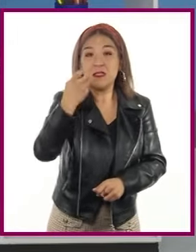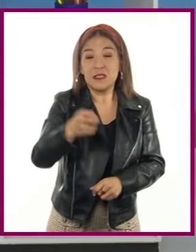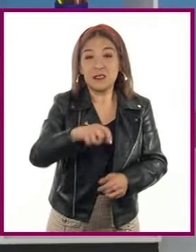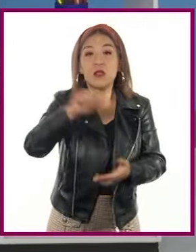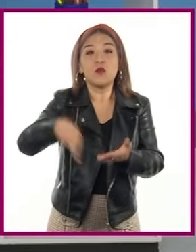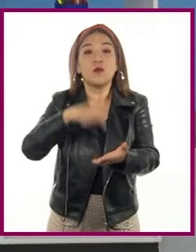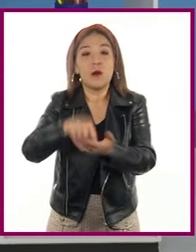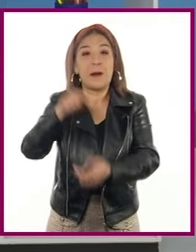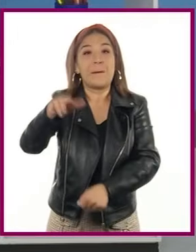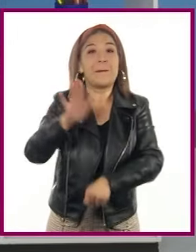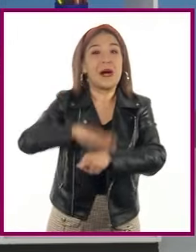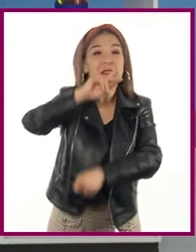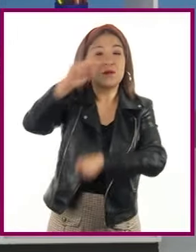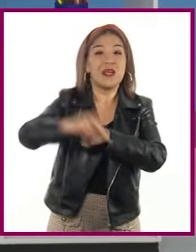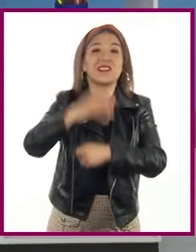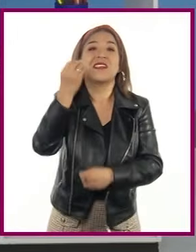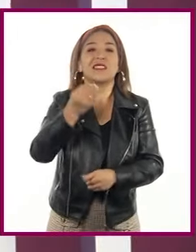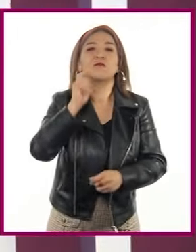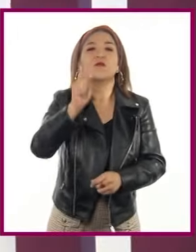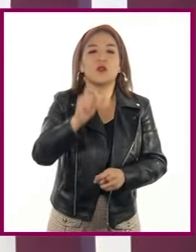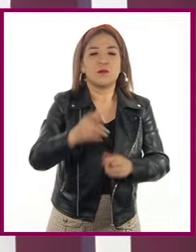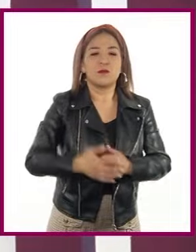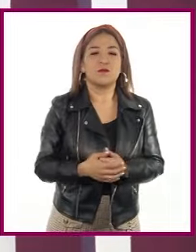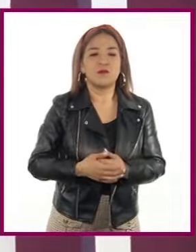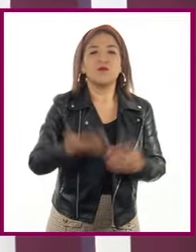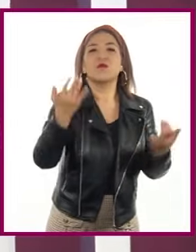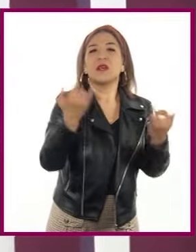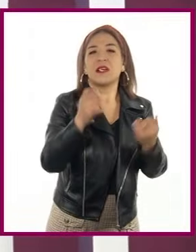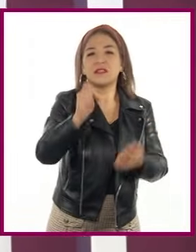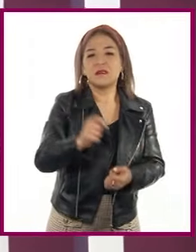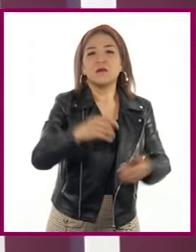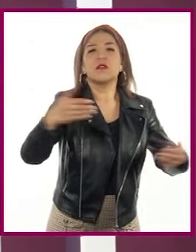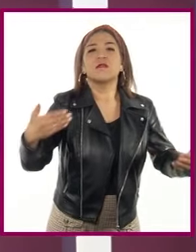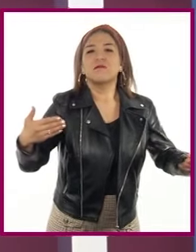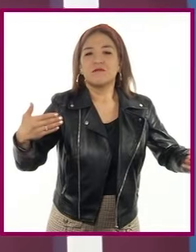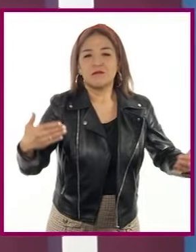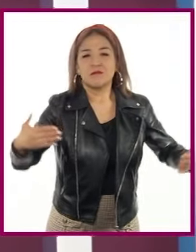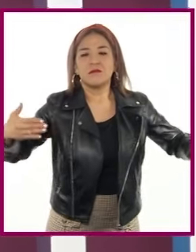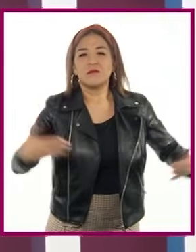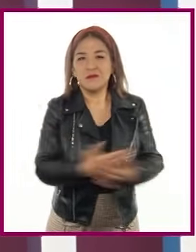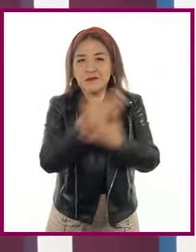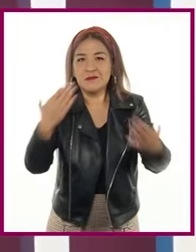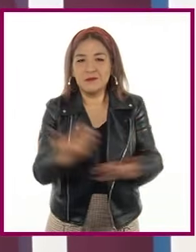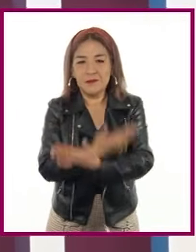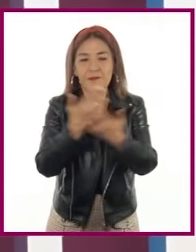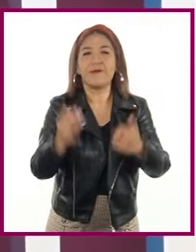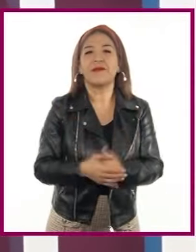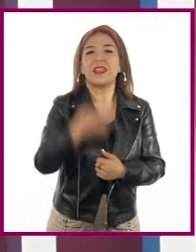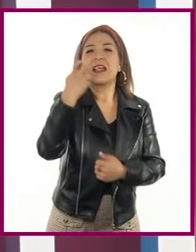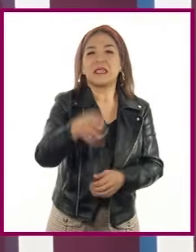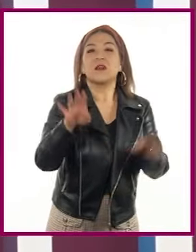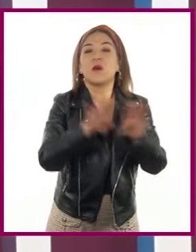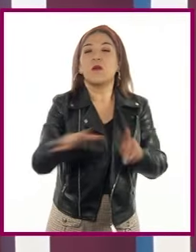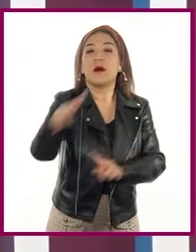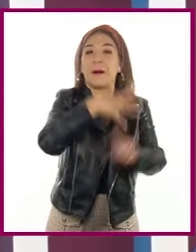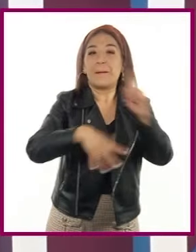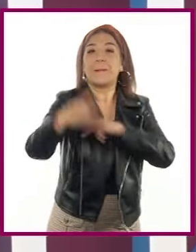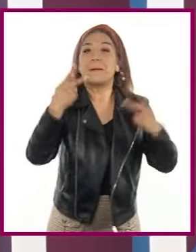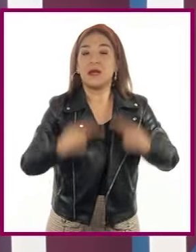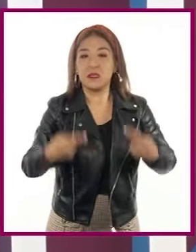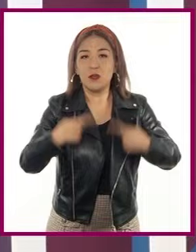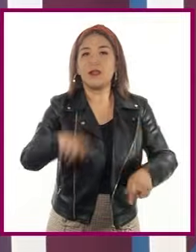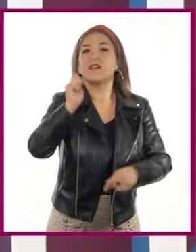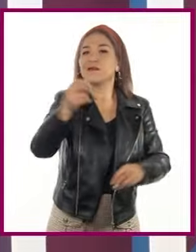africanos registran altas tasas de natalidad. Maestro, por ello, conocer la distribución de la población es